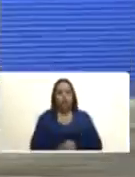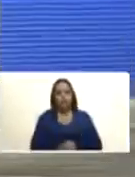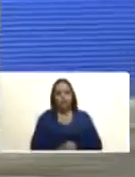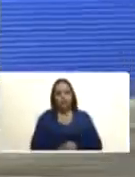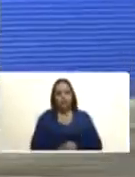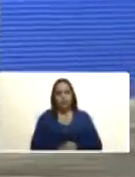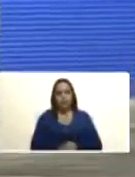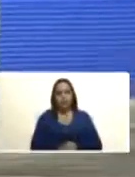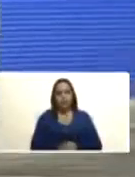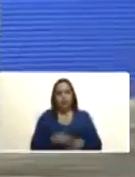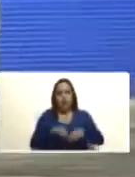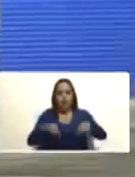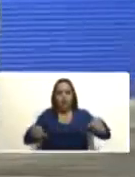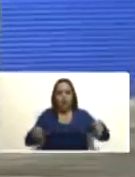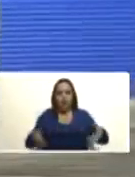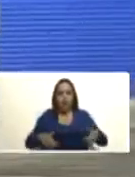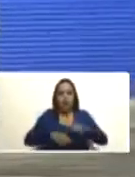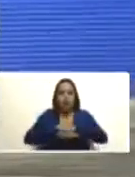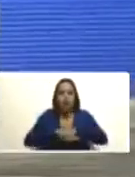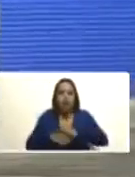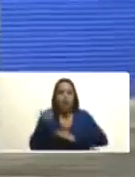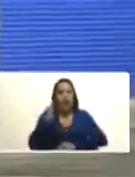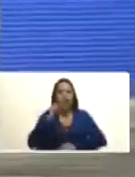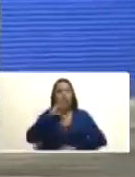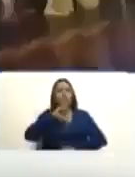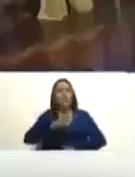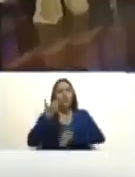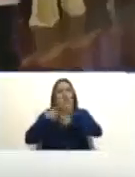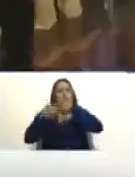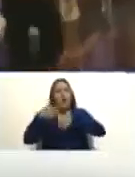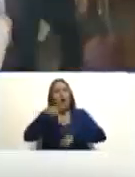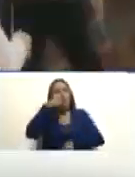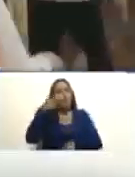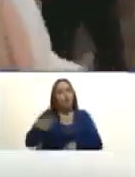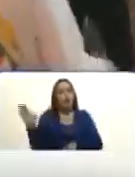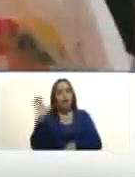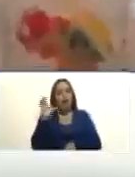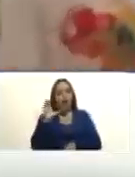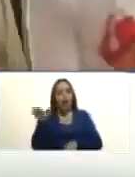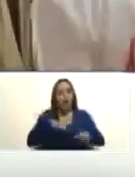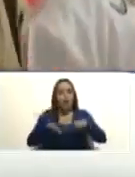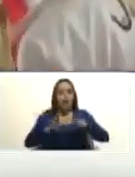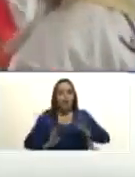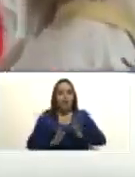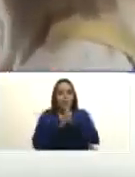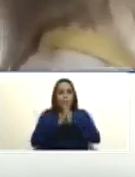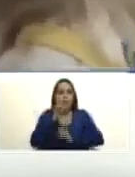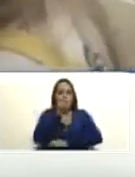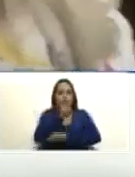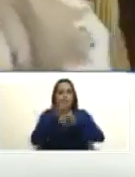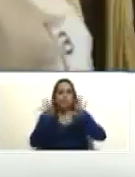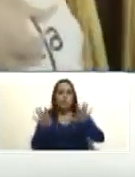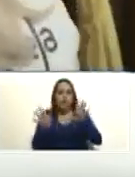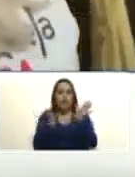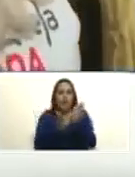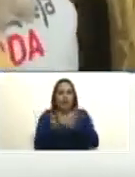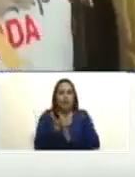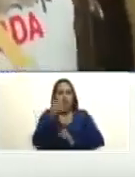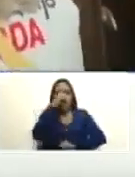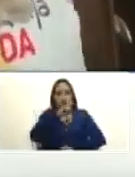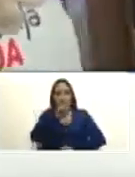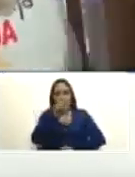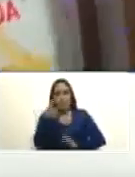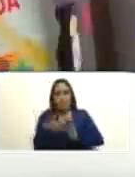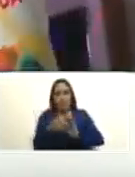donde se dieron los sucesos históricos en que el pueblo de Caracas un jueves santo 19 de abril de 1810